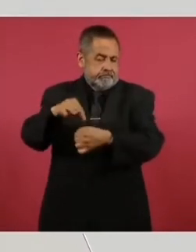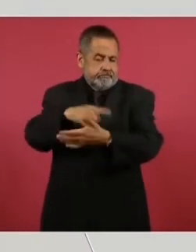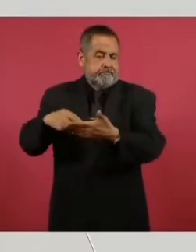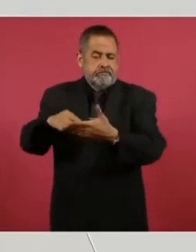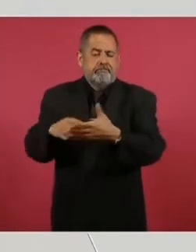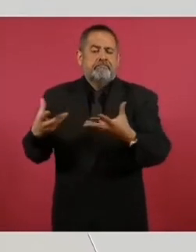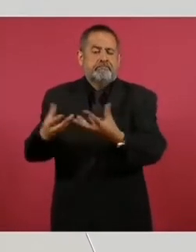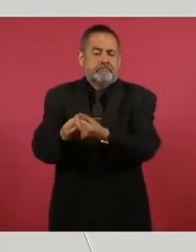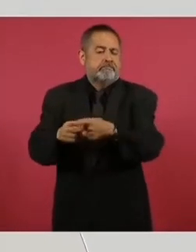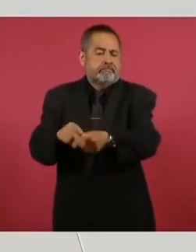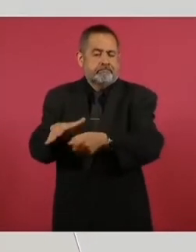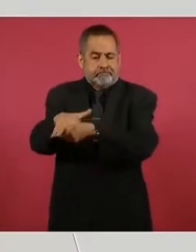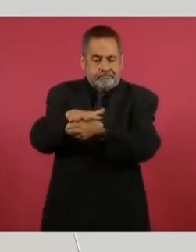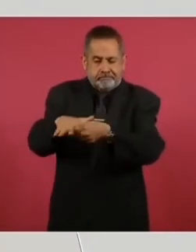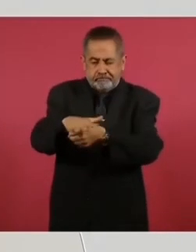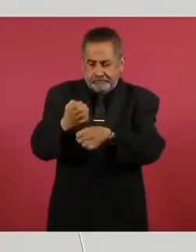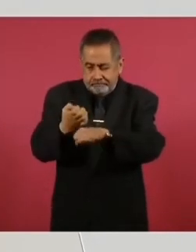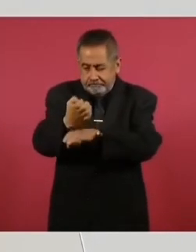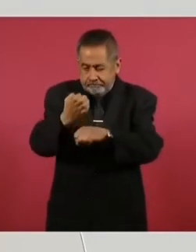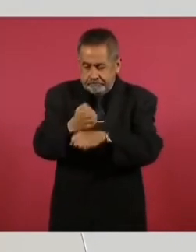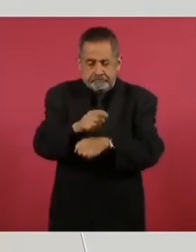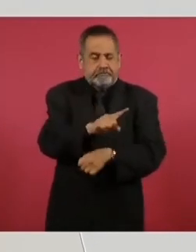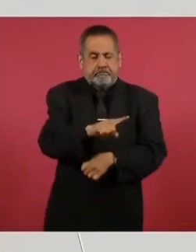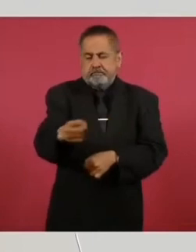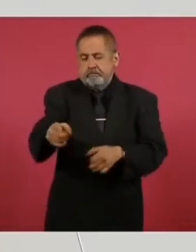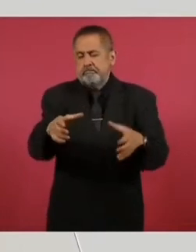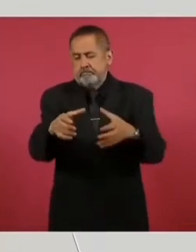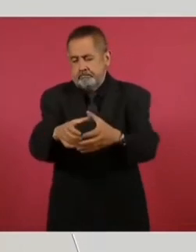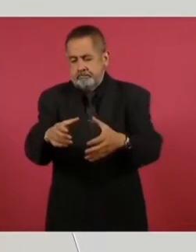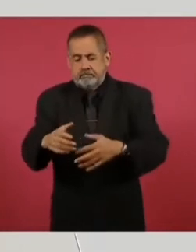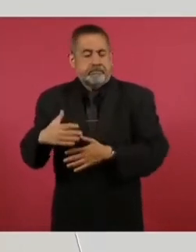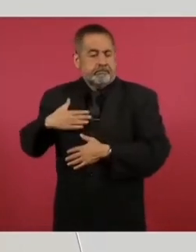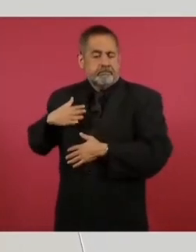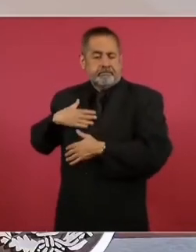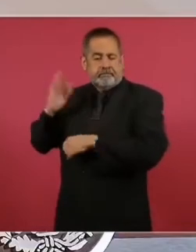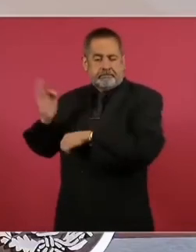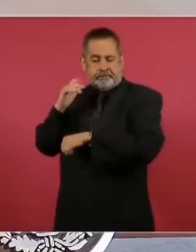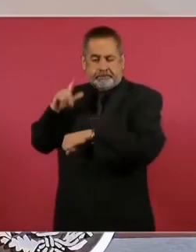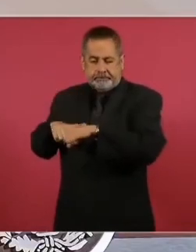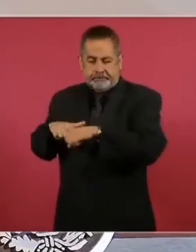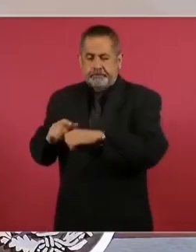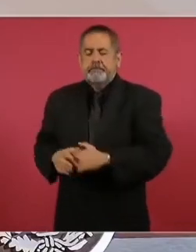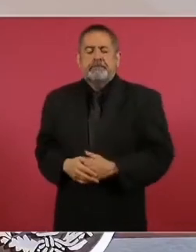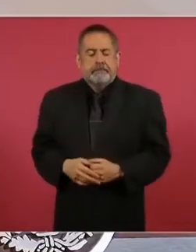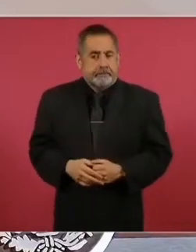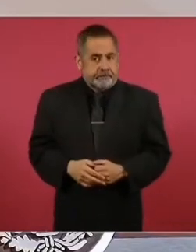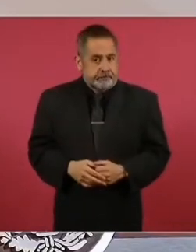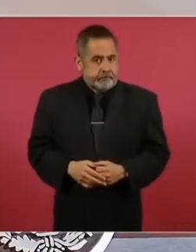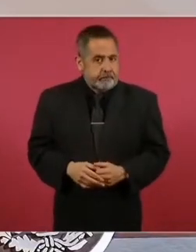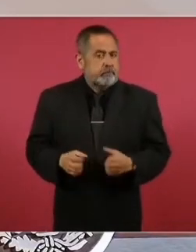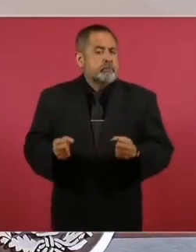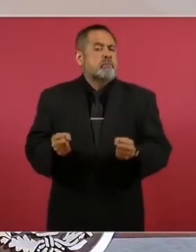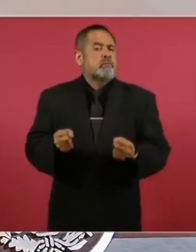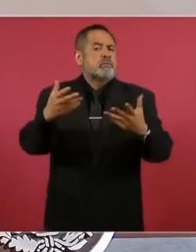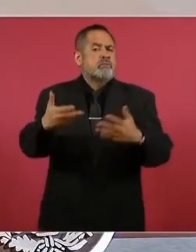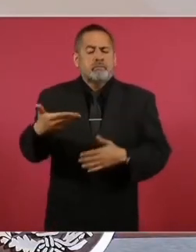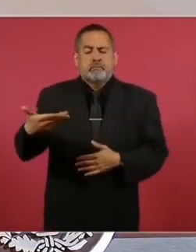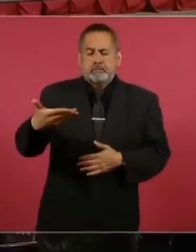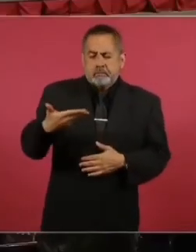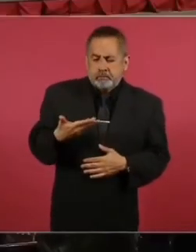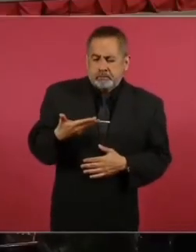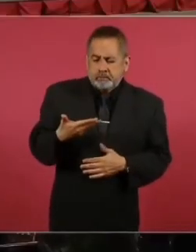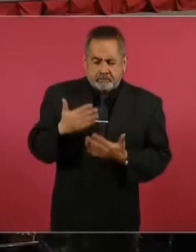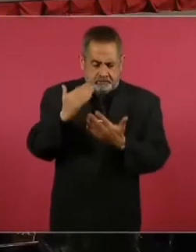de carácter local. ¿Cuántas solicitudes de candidatos y candidatas,